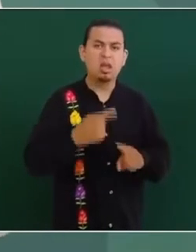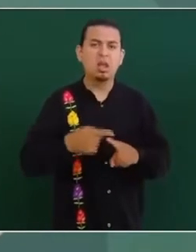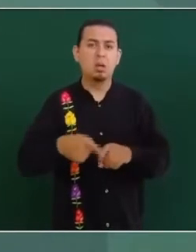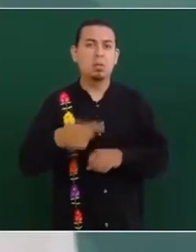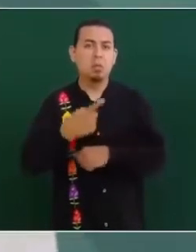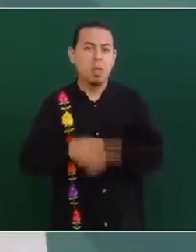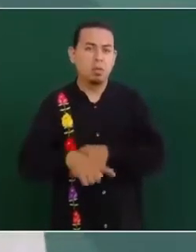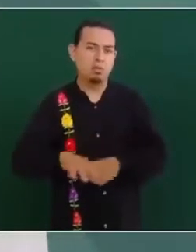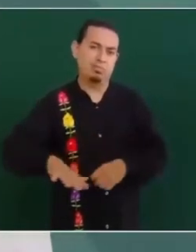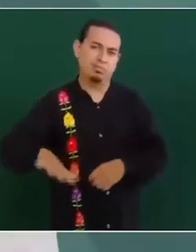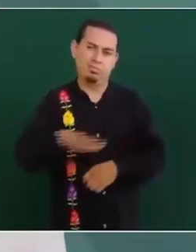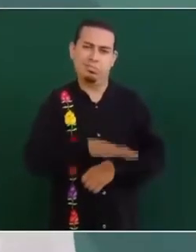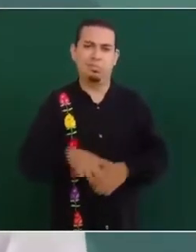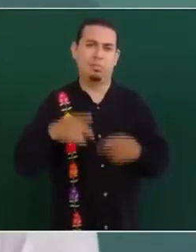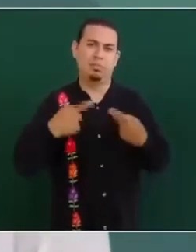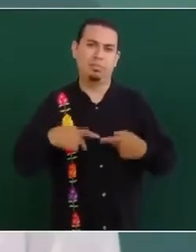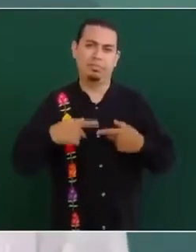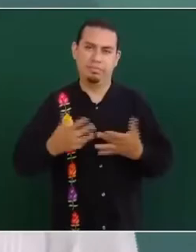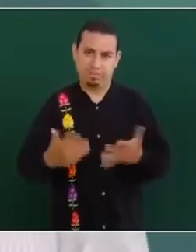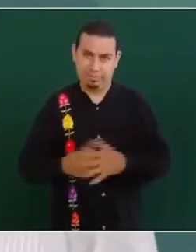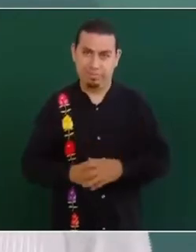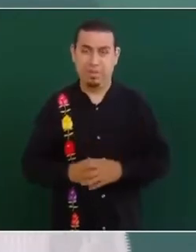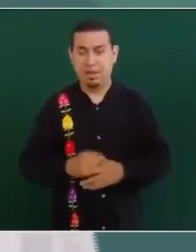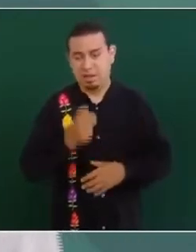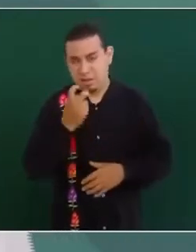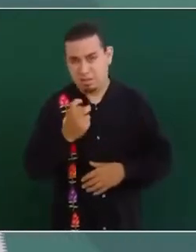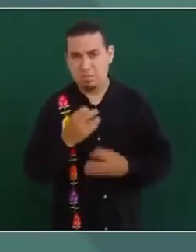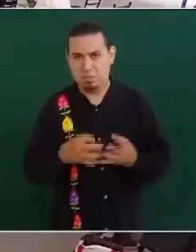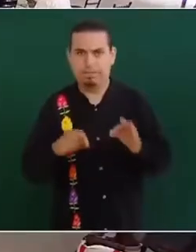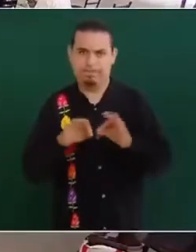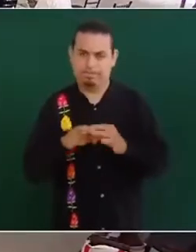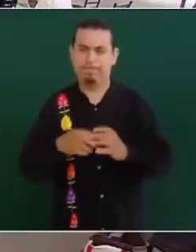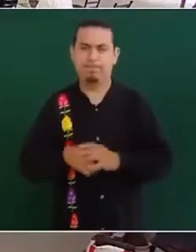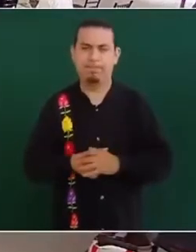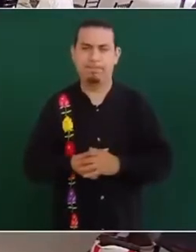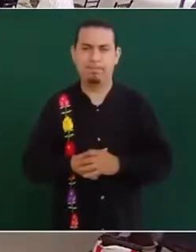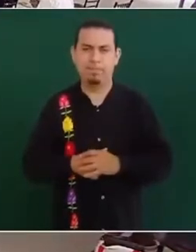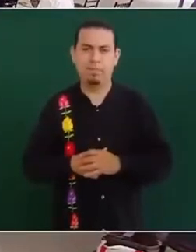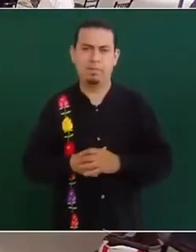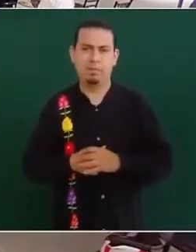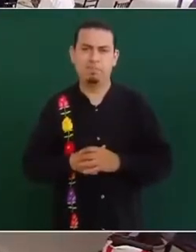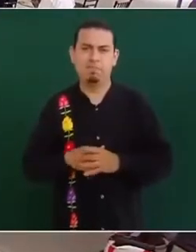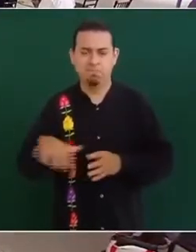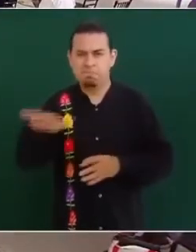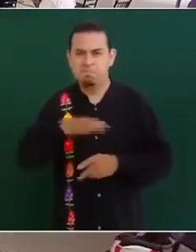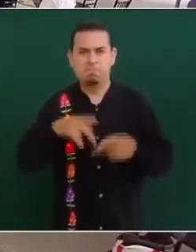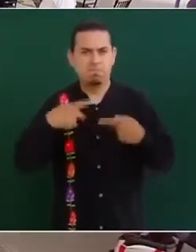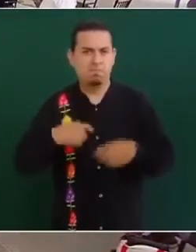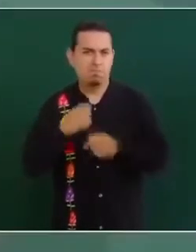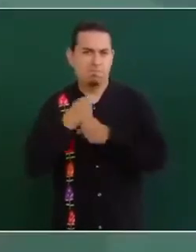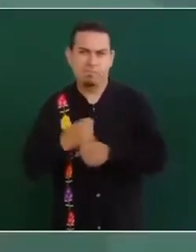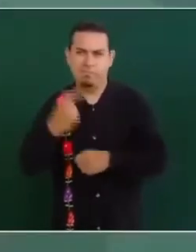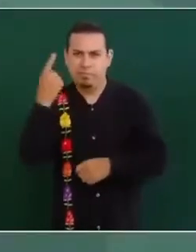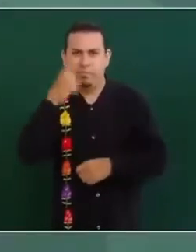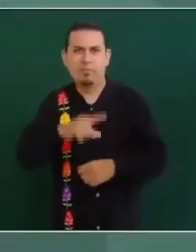retrógrada, pues les afecta a ellos también